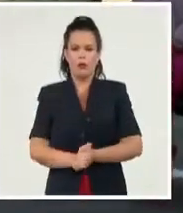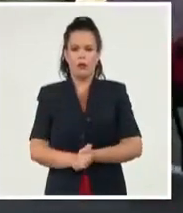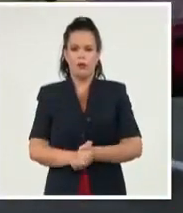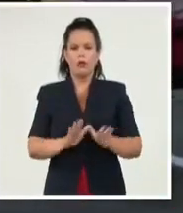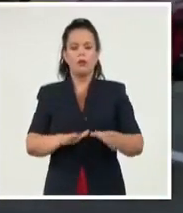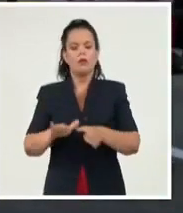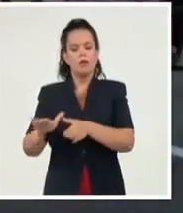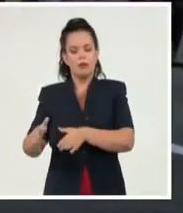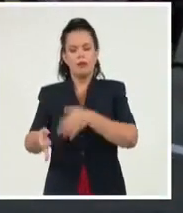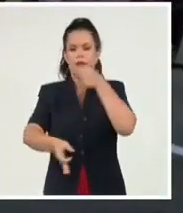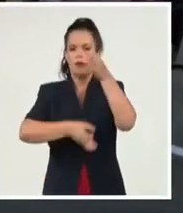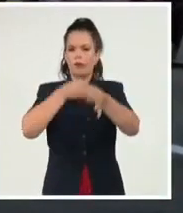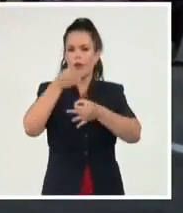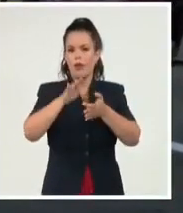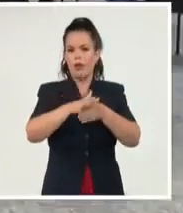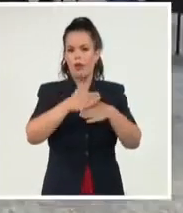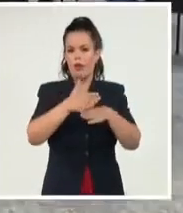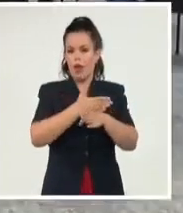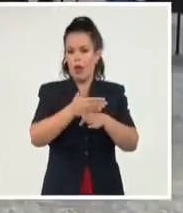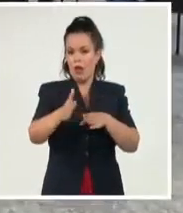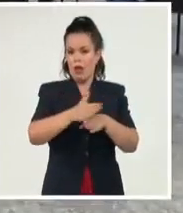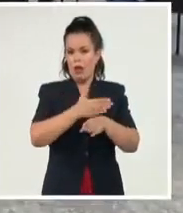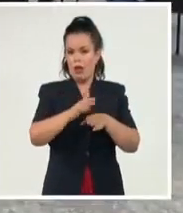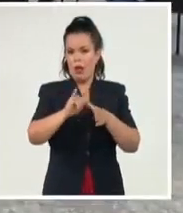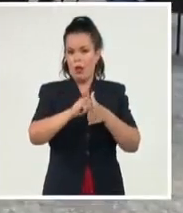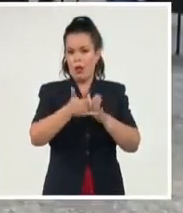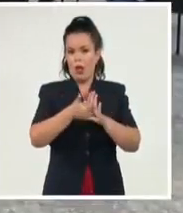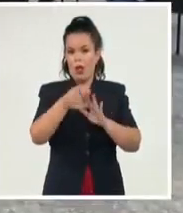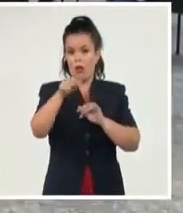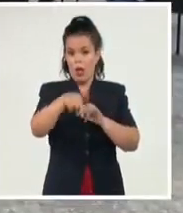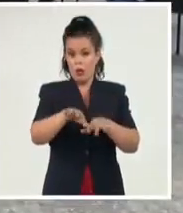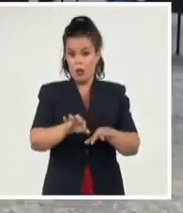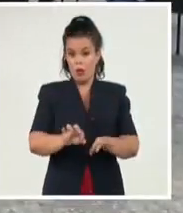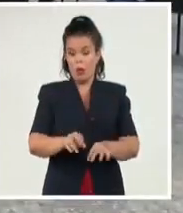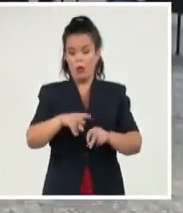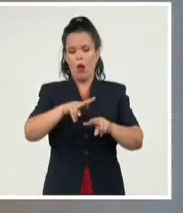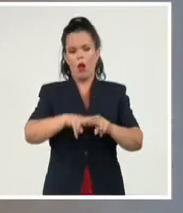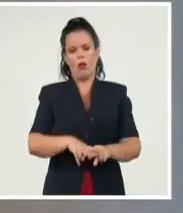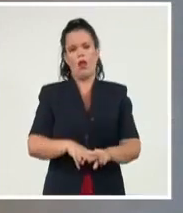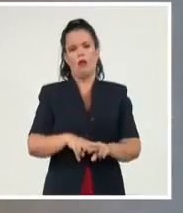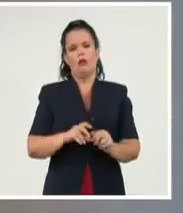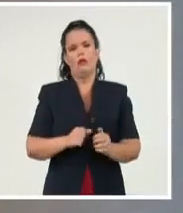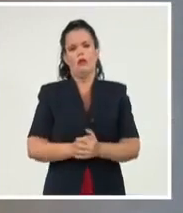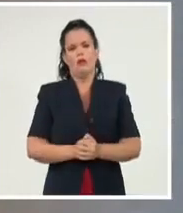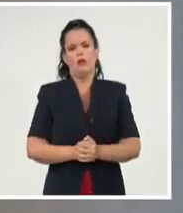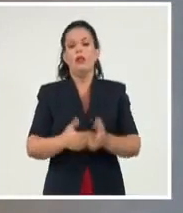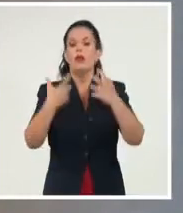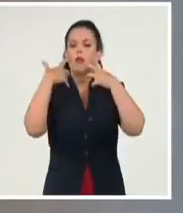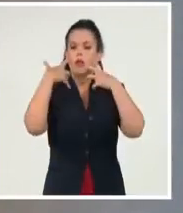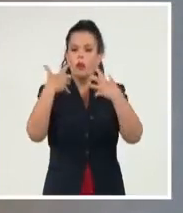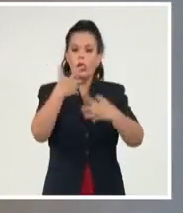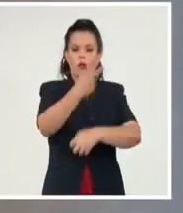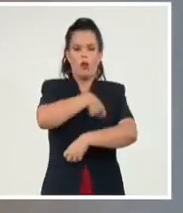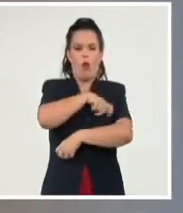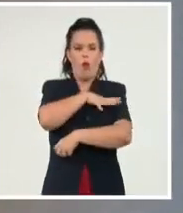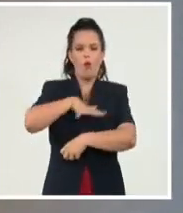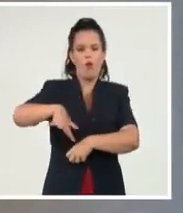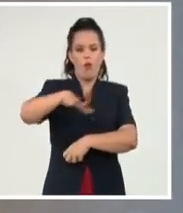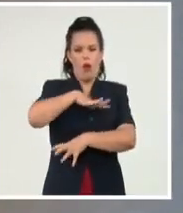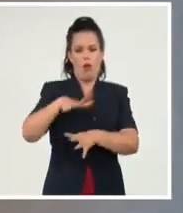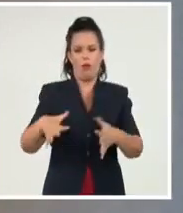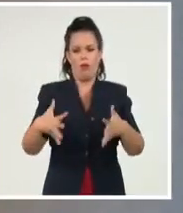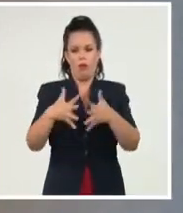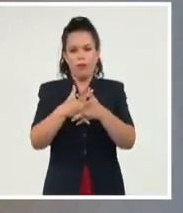han llevado a barrios de la capital. Insistió que es fundamental que la población se sienta parte de estos y que tengan un